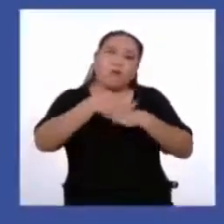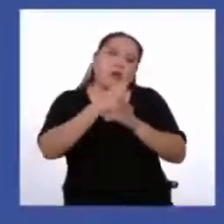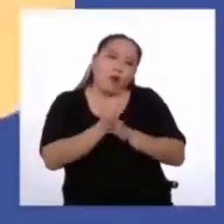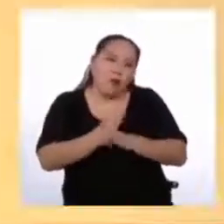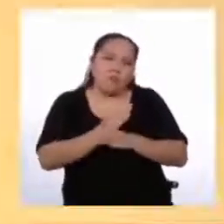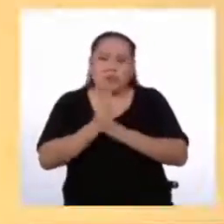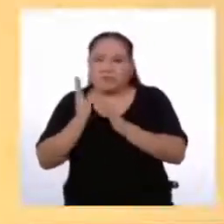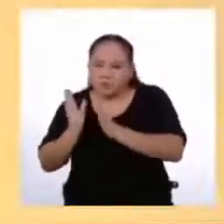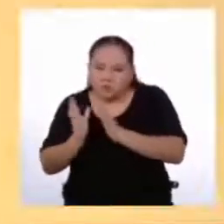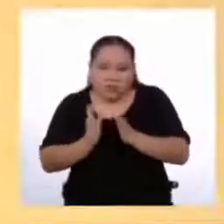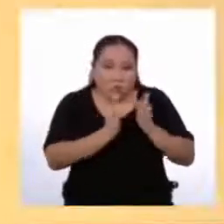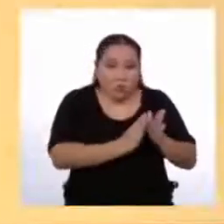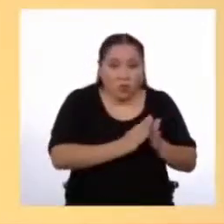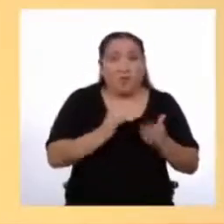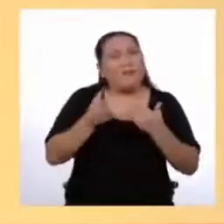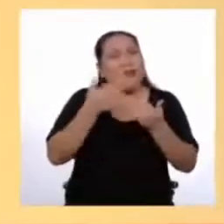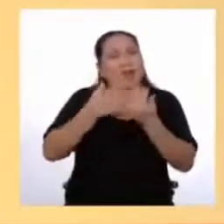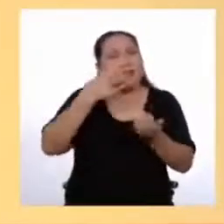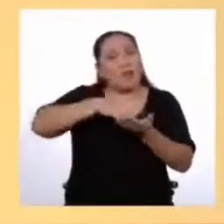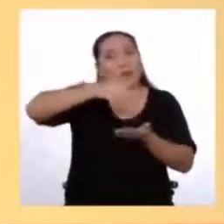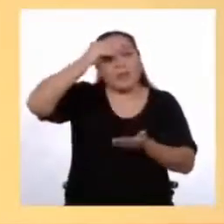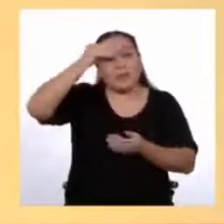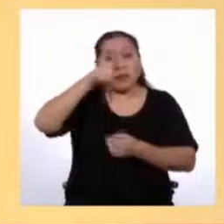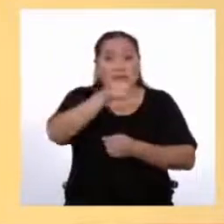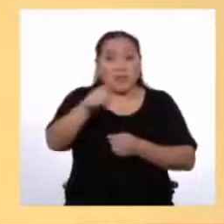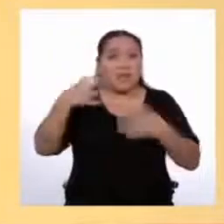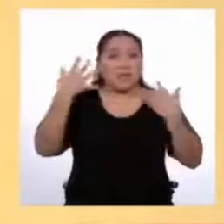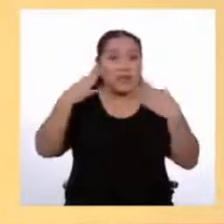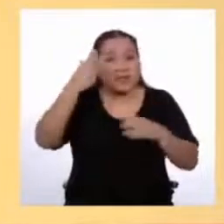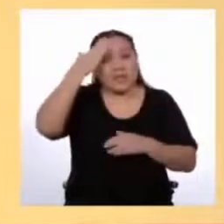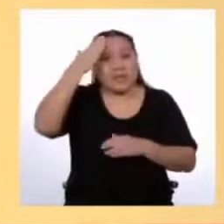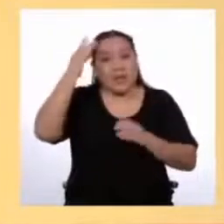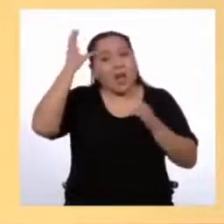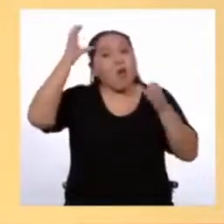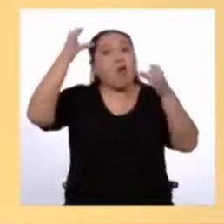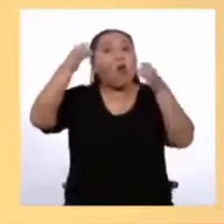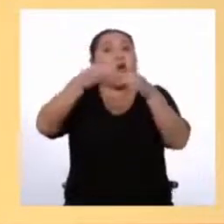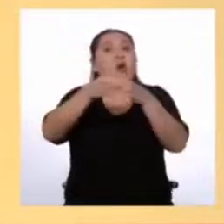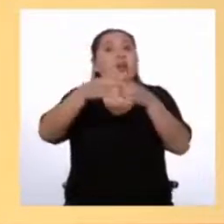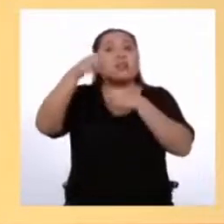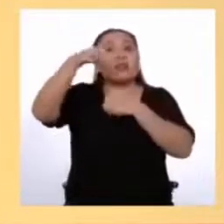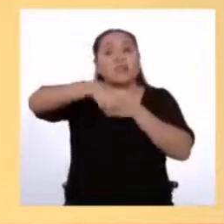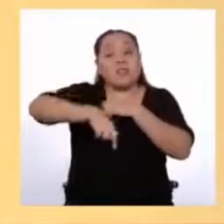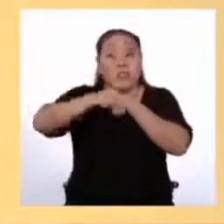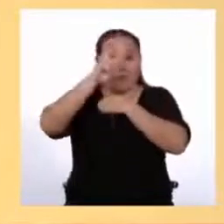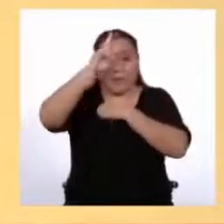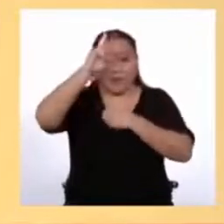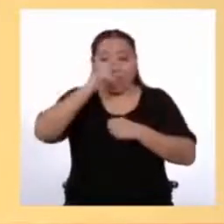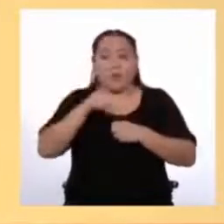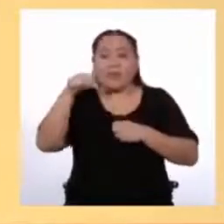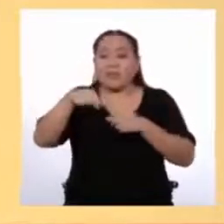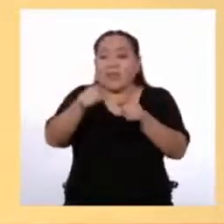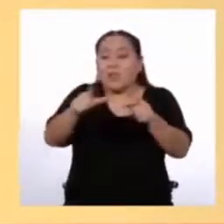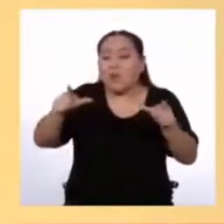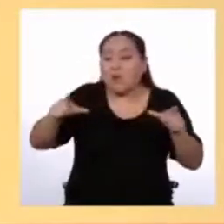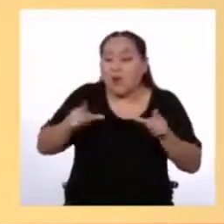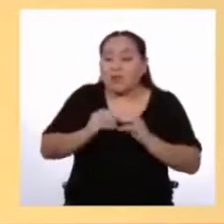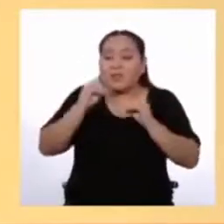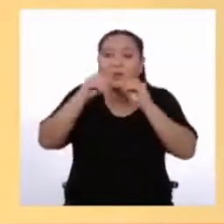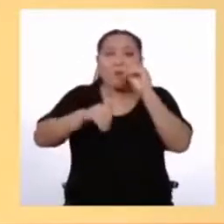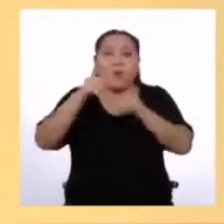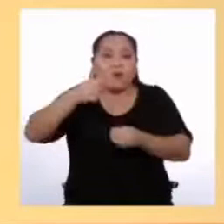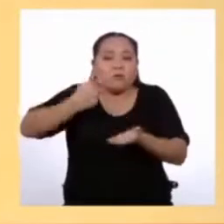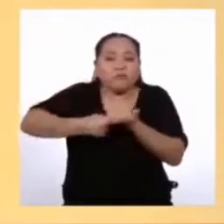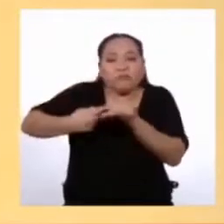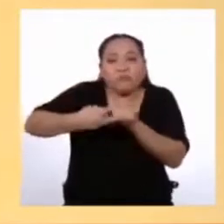aprender Para empezar, como algunos bien sabemos El Congreso de la República es un lugar donde se formulan y